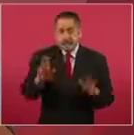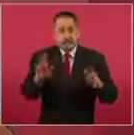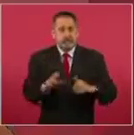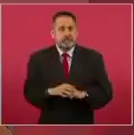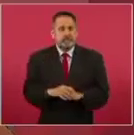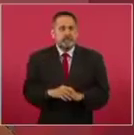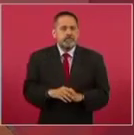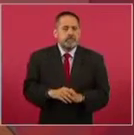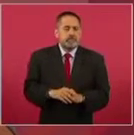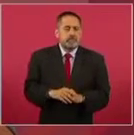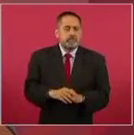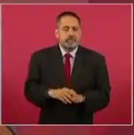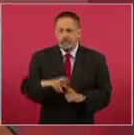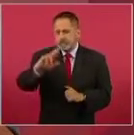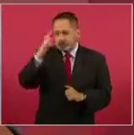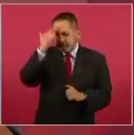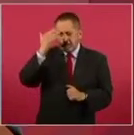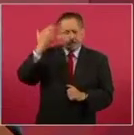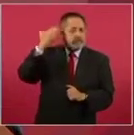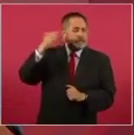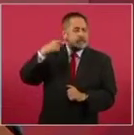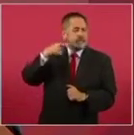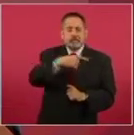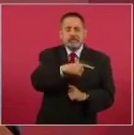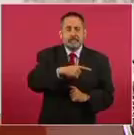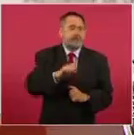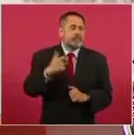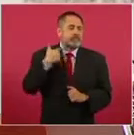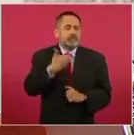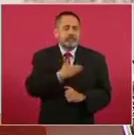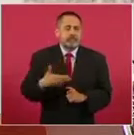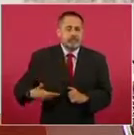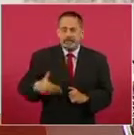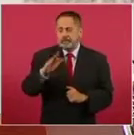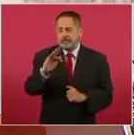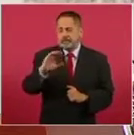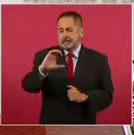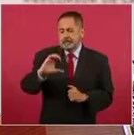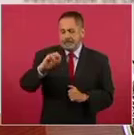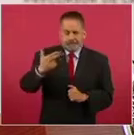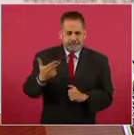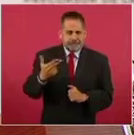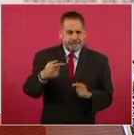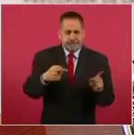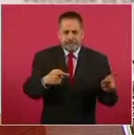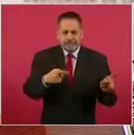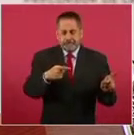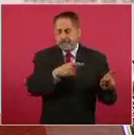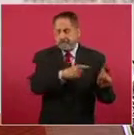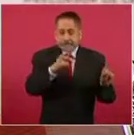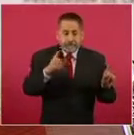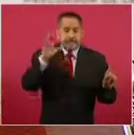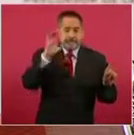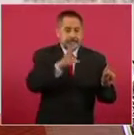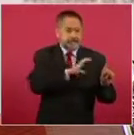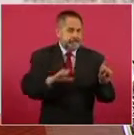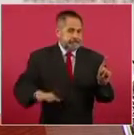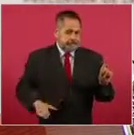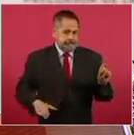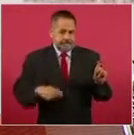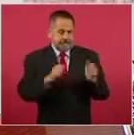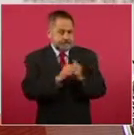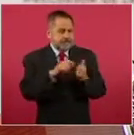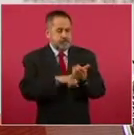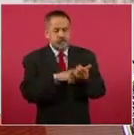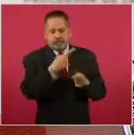Cuando Calderón es candidato por su partido,